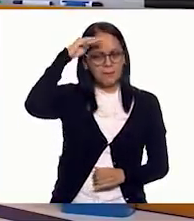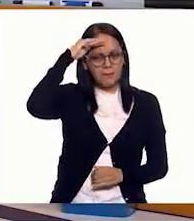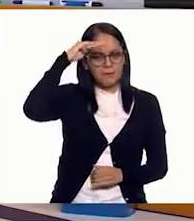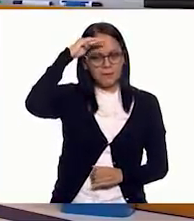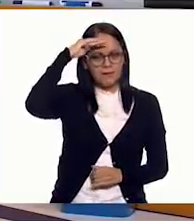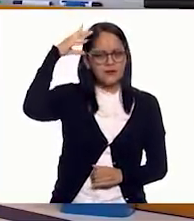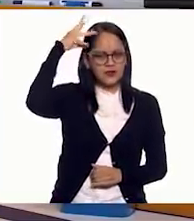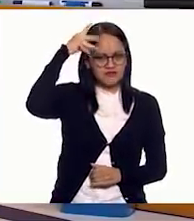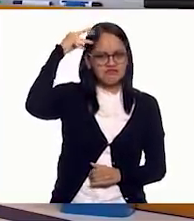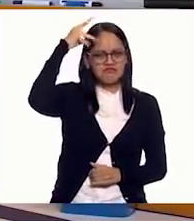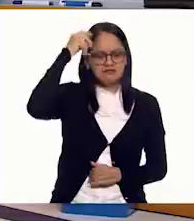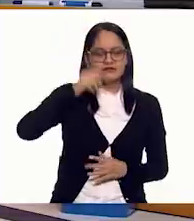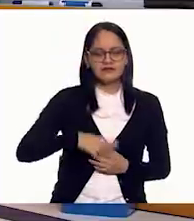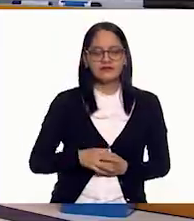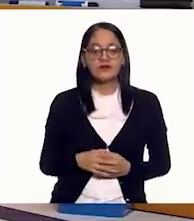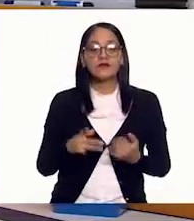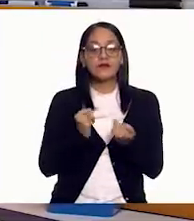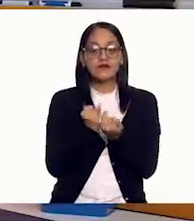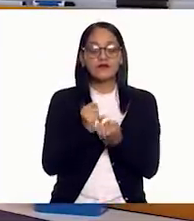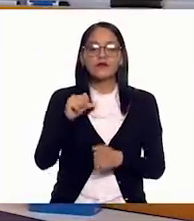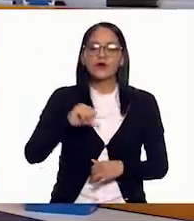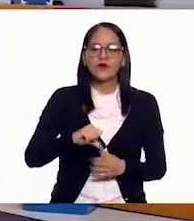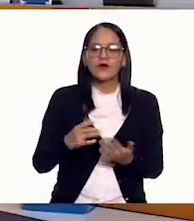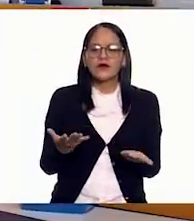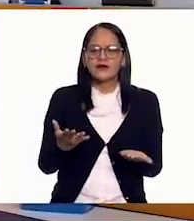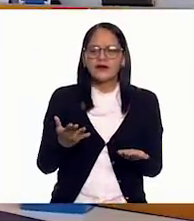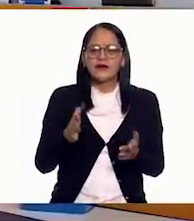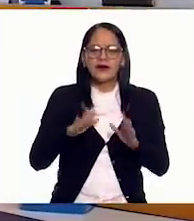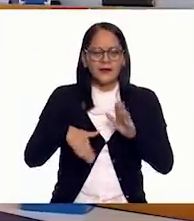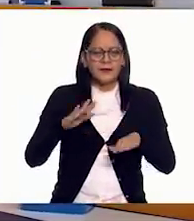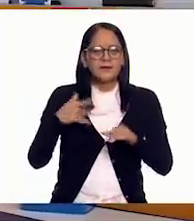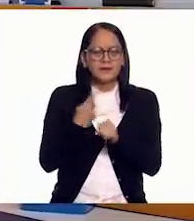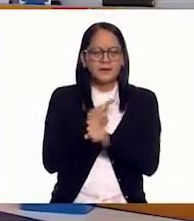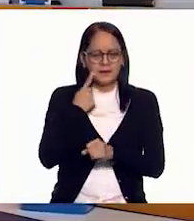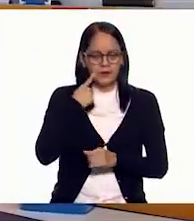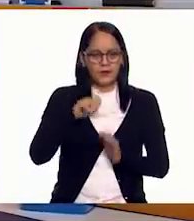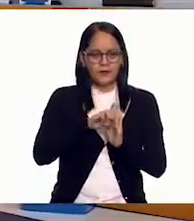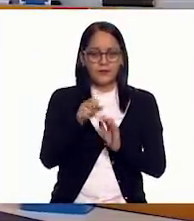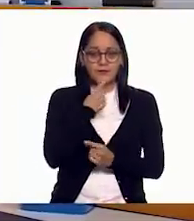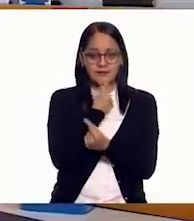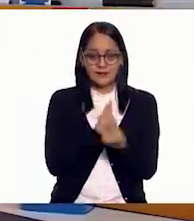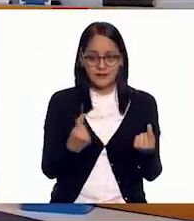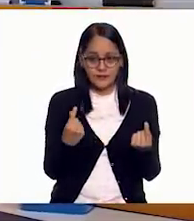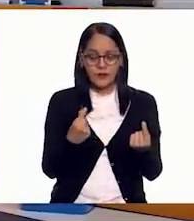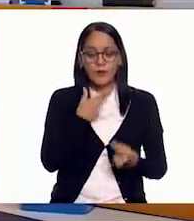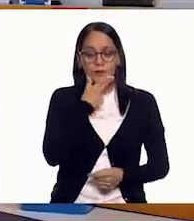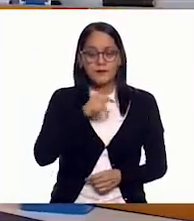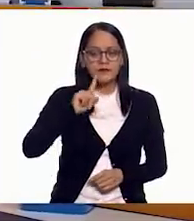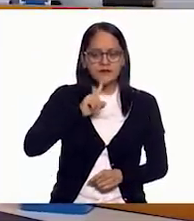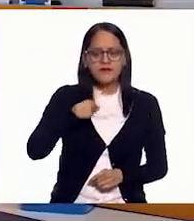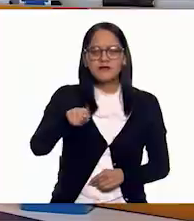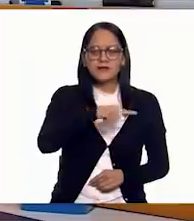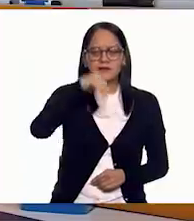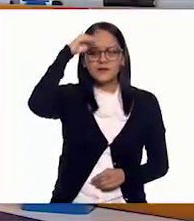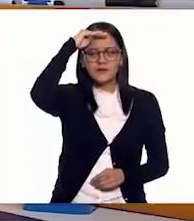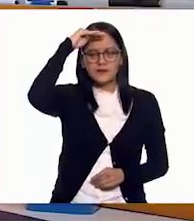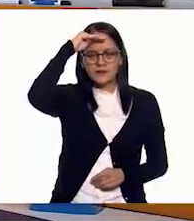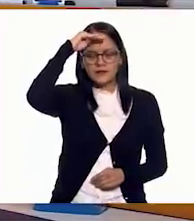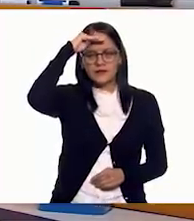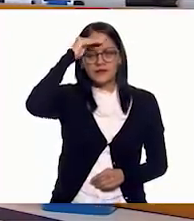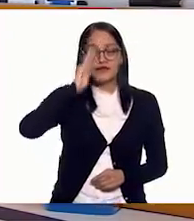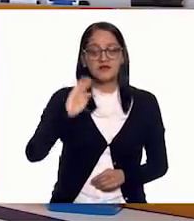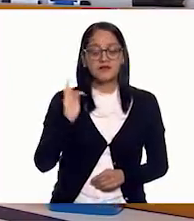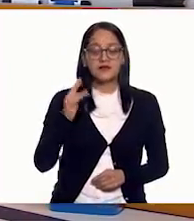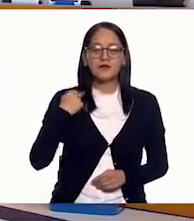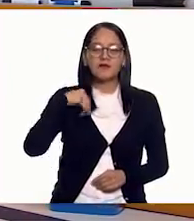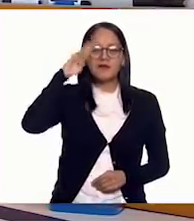perfecto. Y fíjate que vamos a... Ha sucedido que nuestros niños y niñas piensan que solo